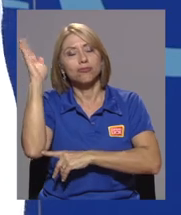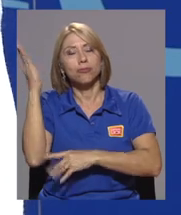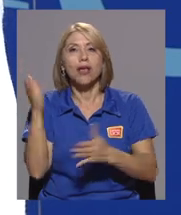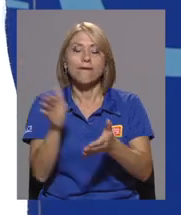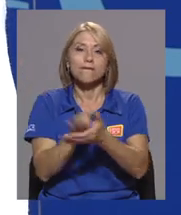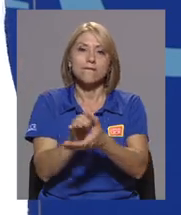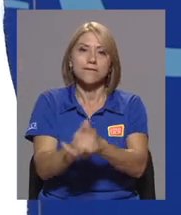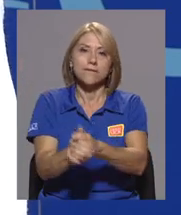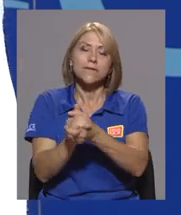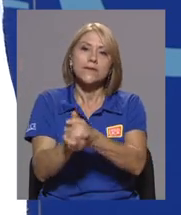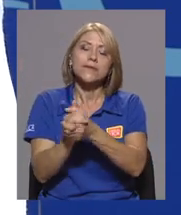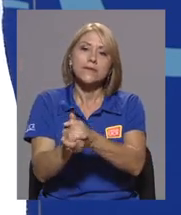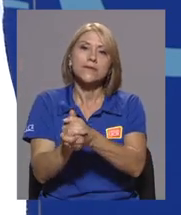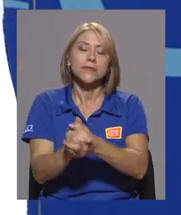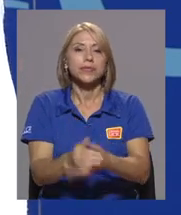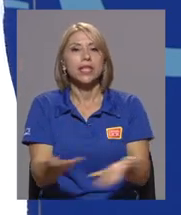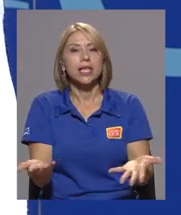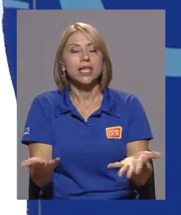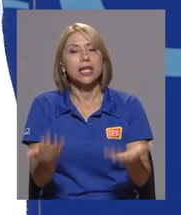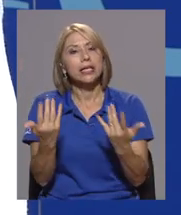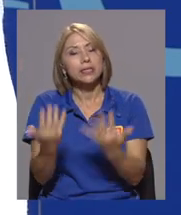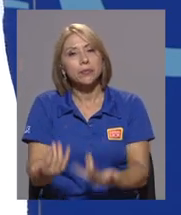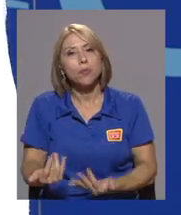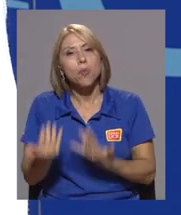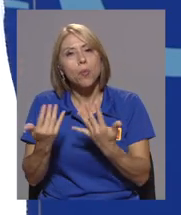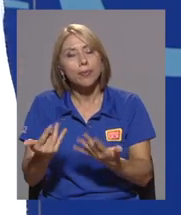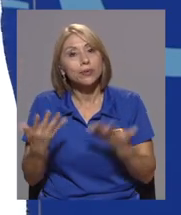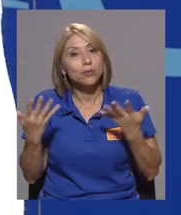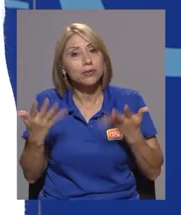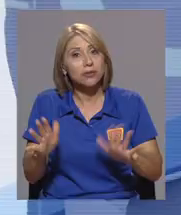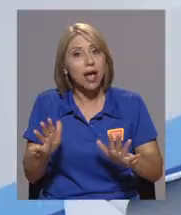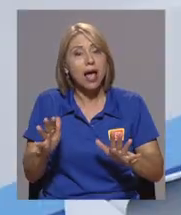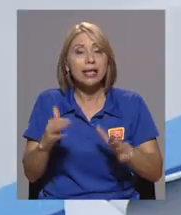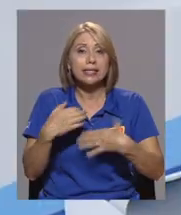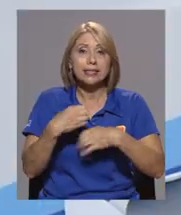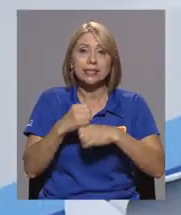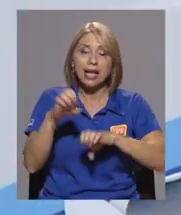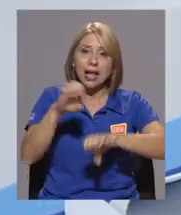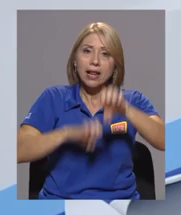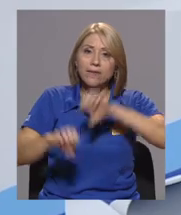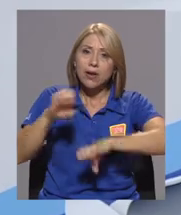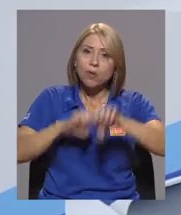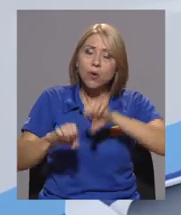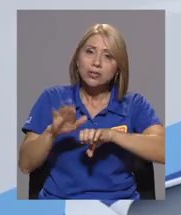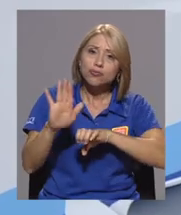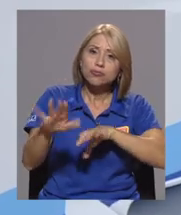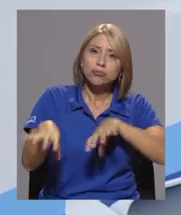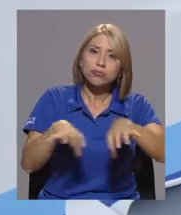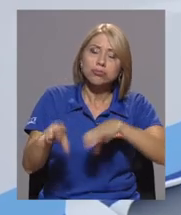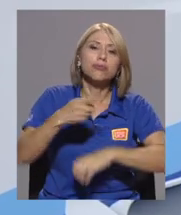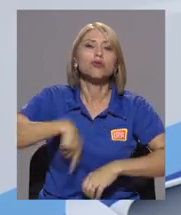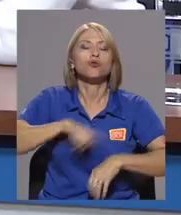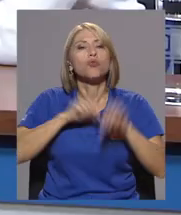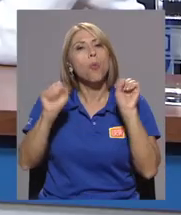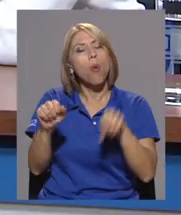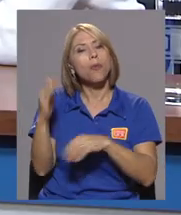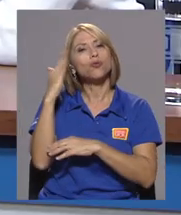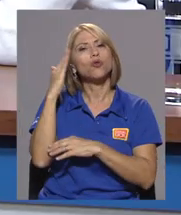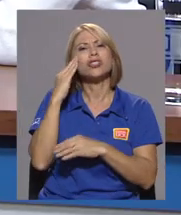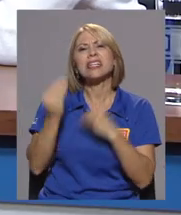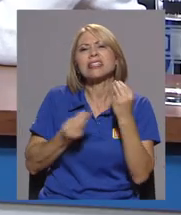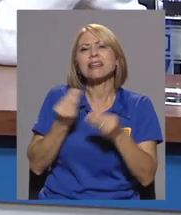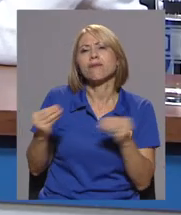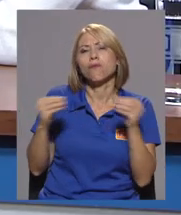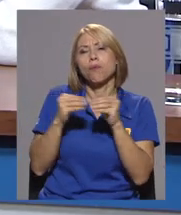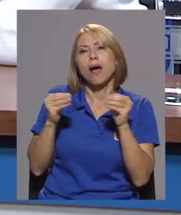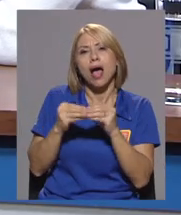para eso hemos tenido diferentes expositores en este coloquio. Felicitarlos de verdad y esperemos que una vez que se haga